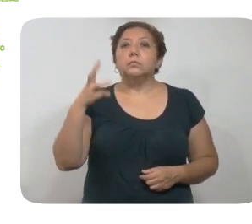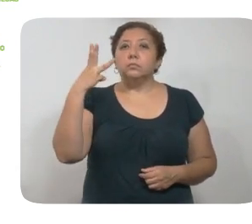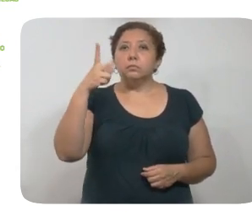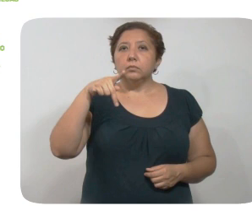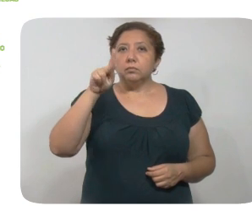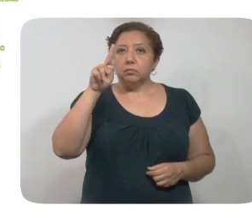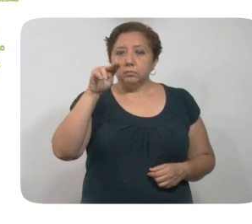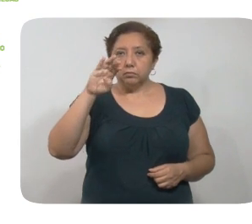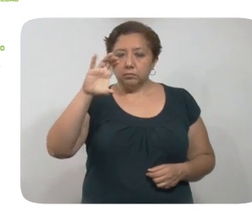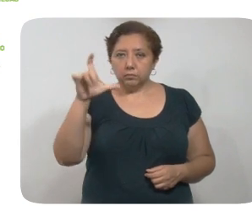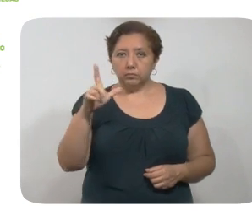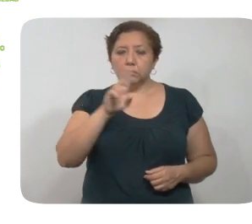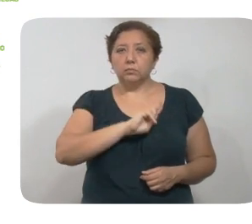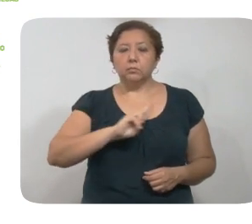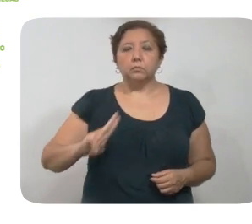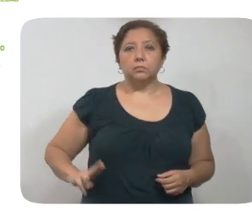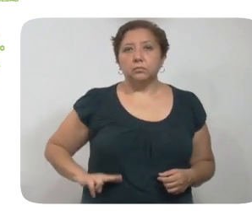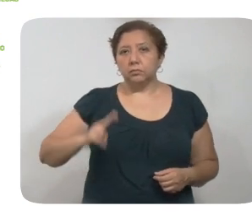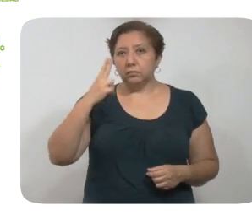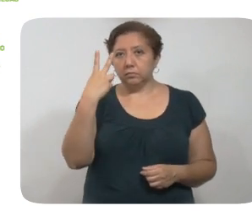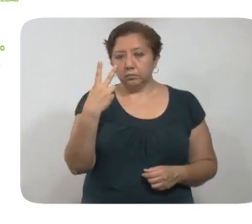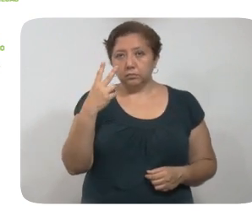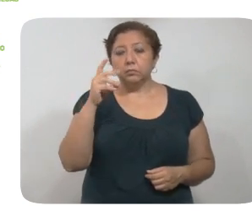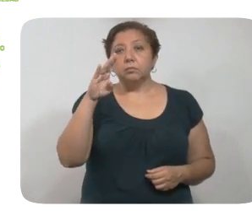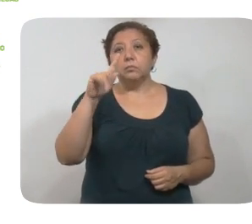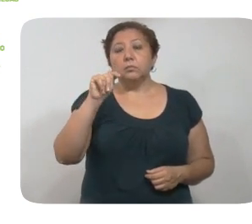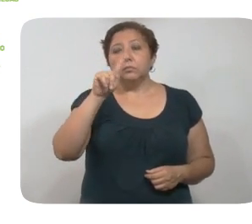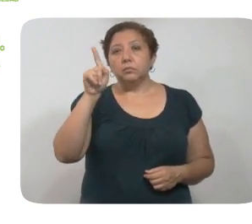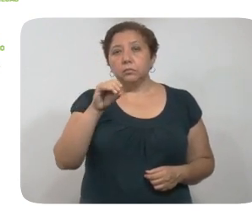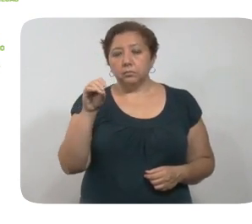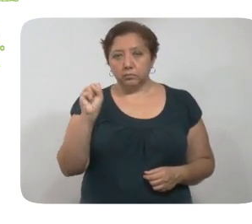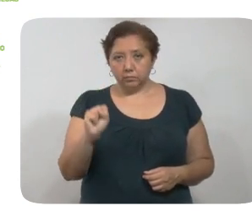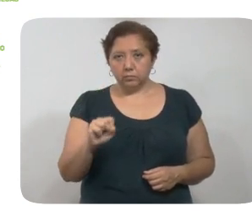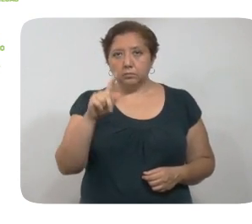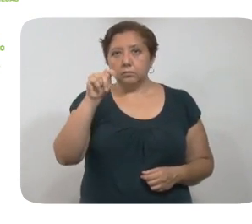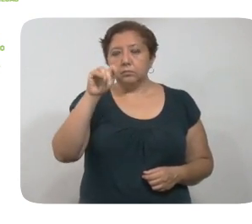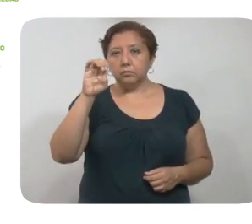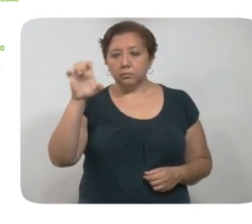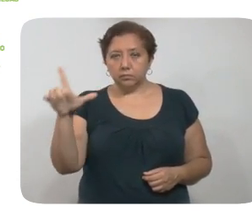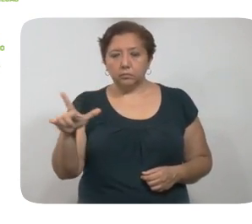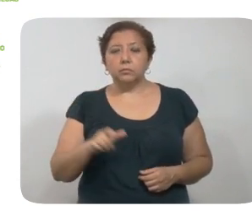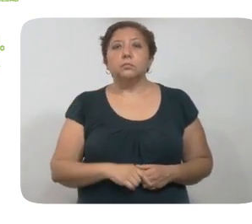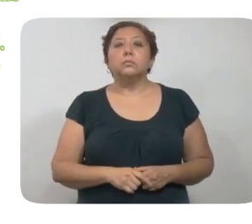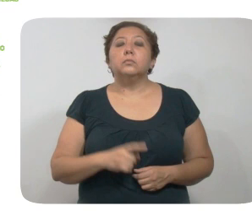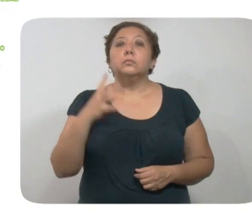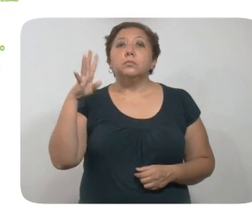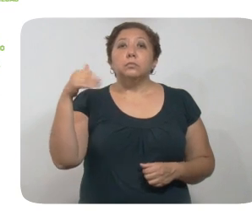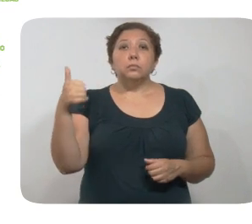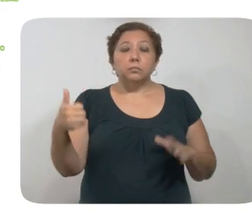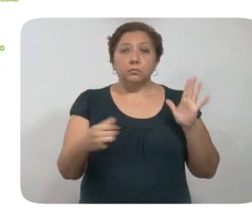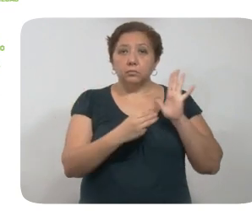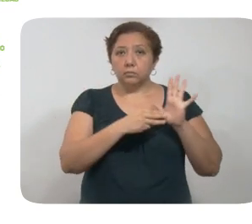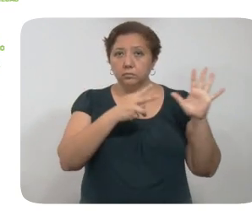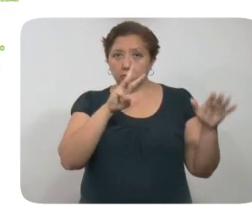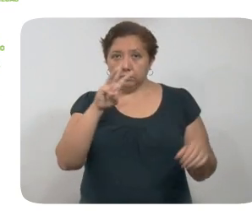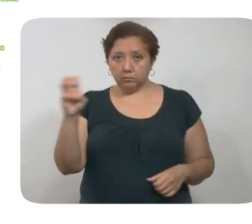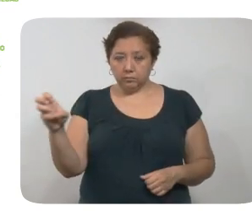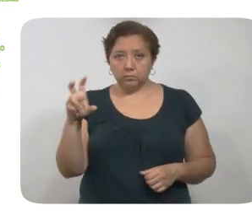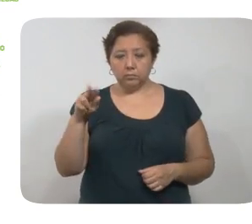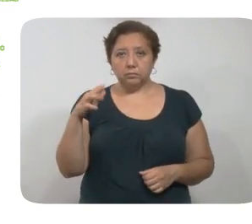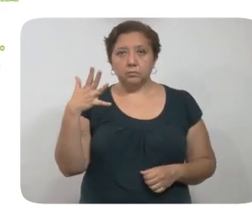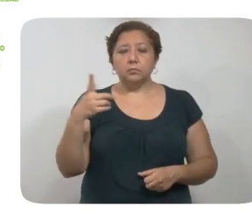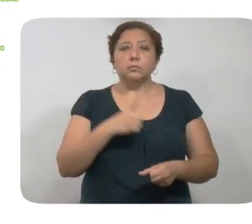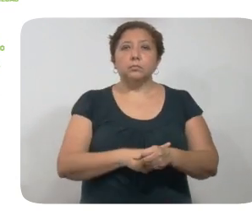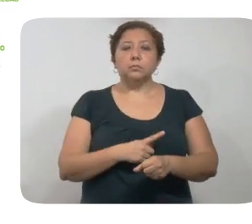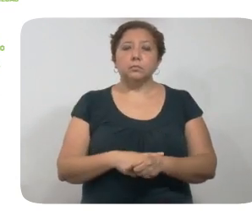en Quinchil y Humán, 2 en Buxotz y 1 en Tikul y Tinum. En total, ya son 6,385 casos